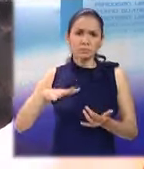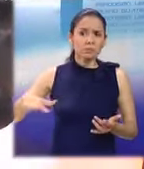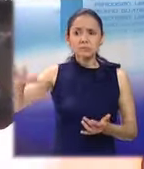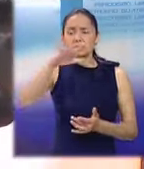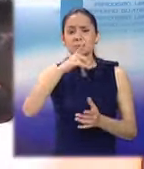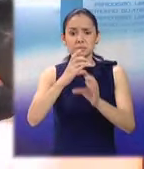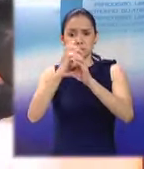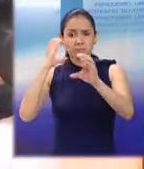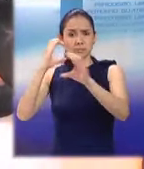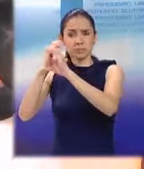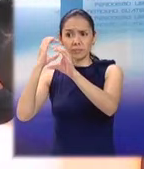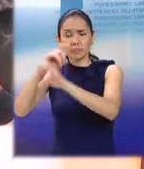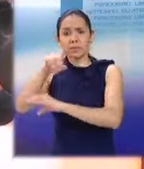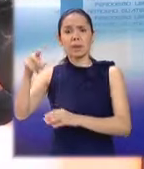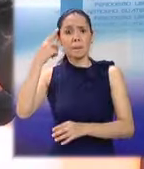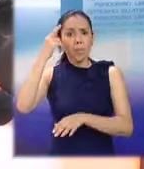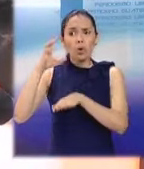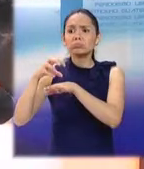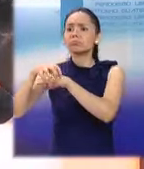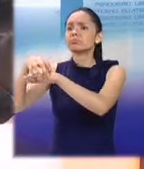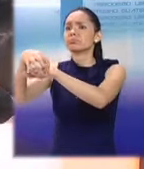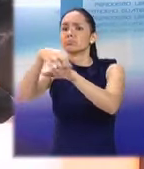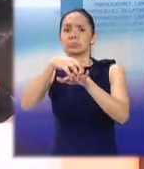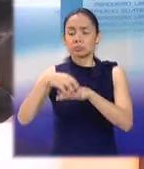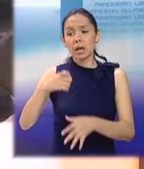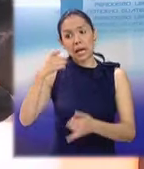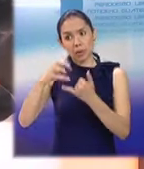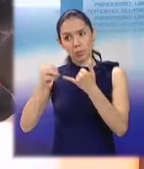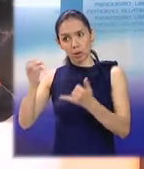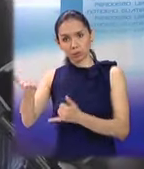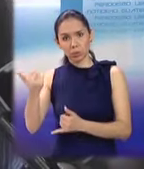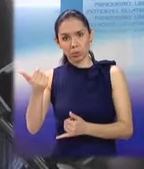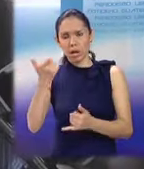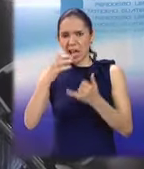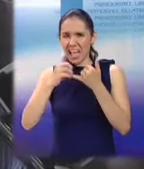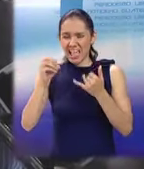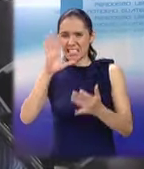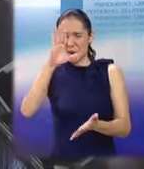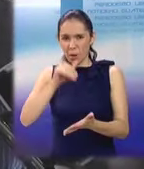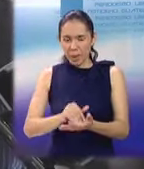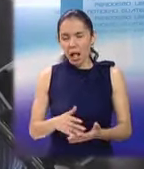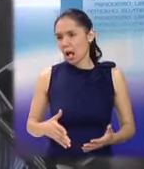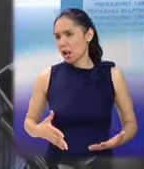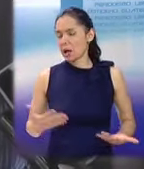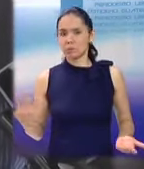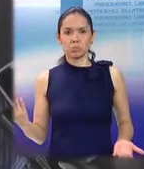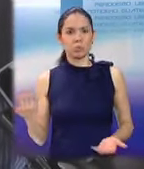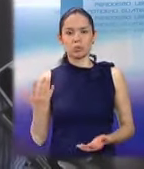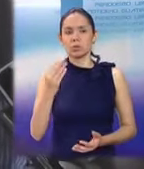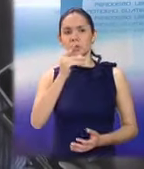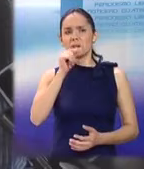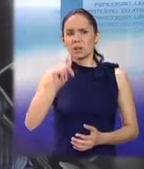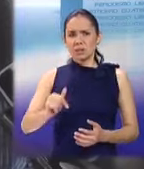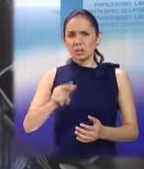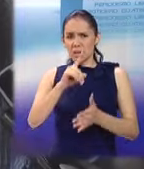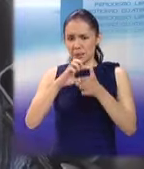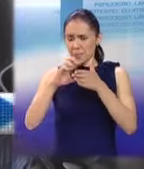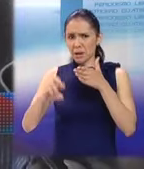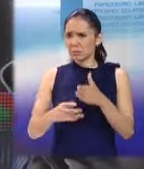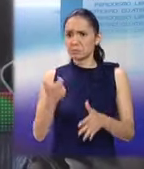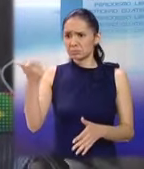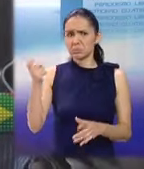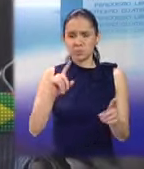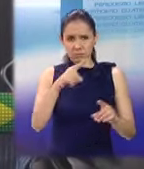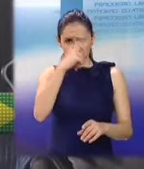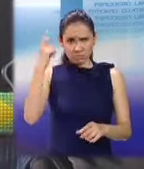aquel transporte de turismo que transite en el interior del municipio. El único sector que no ha estado pagando y que por cierto ha estado